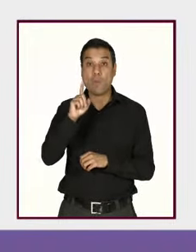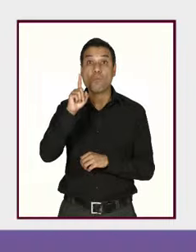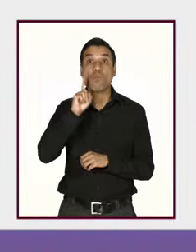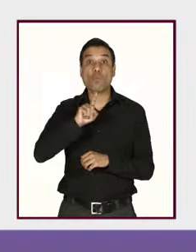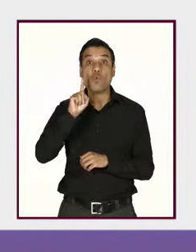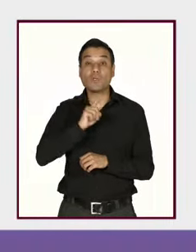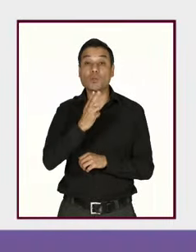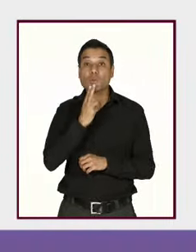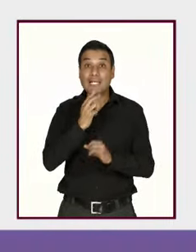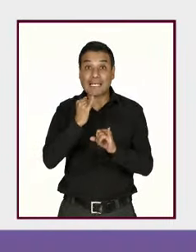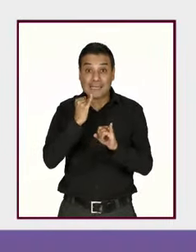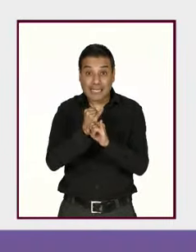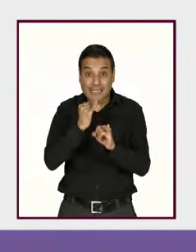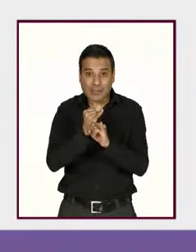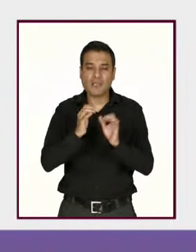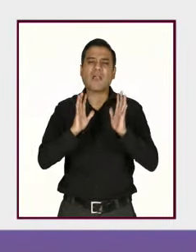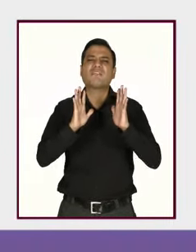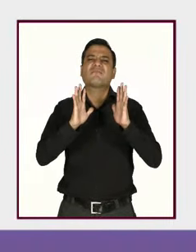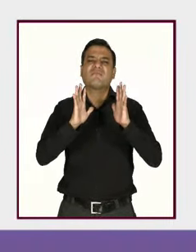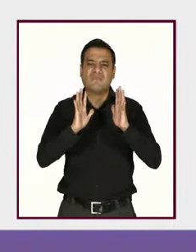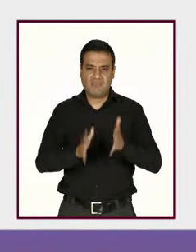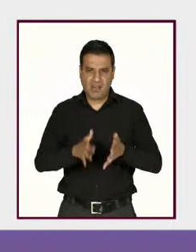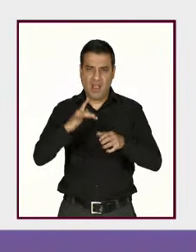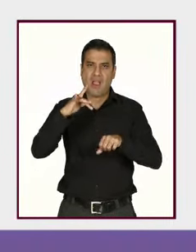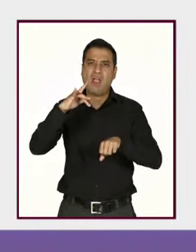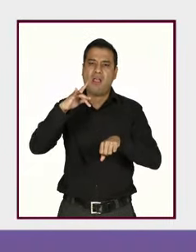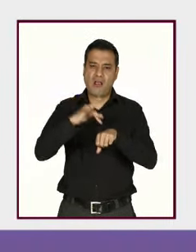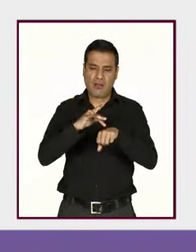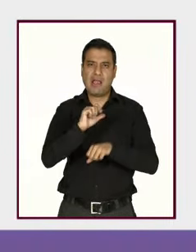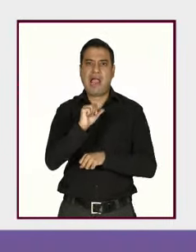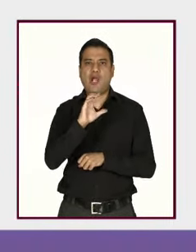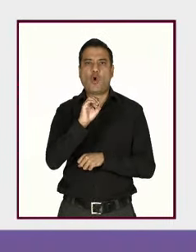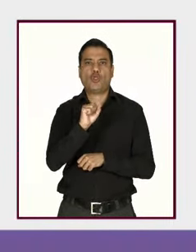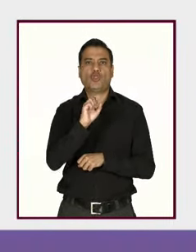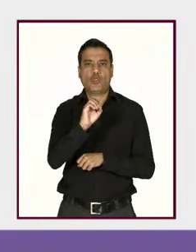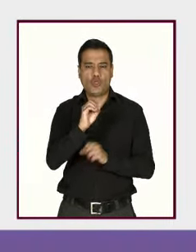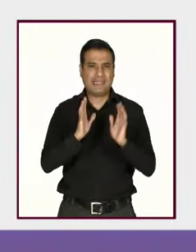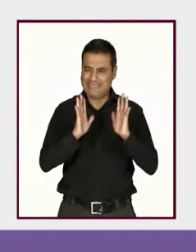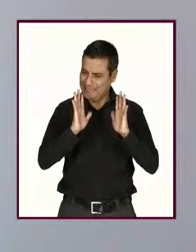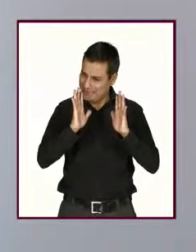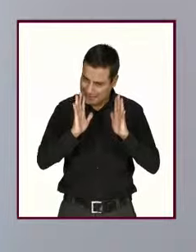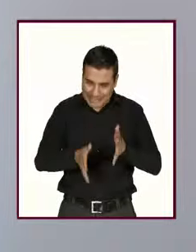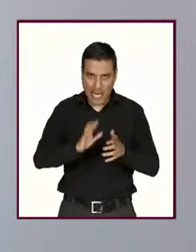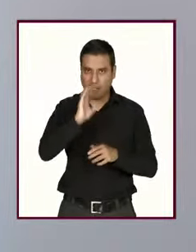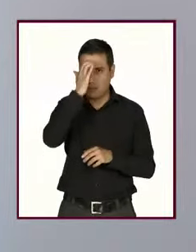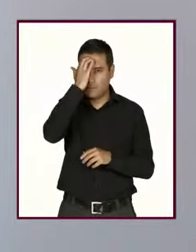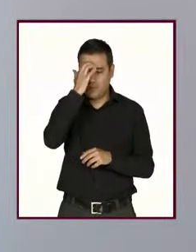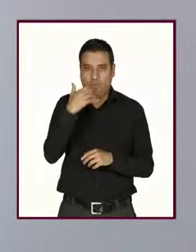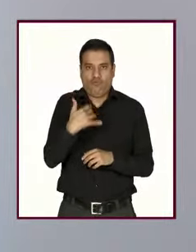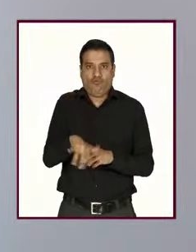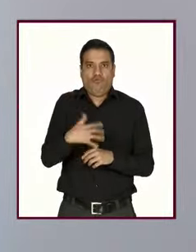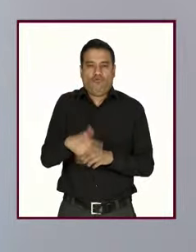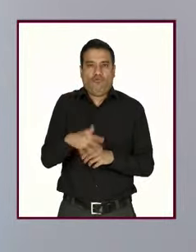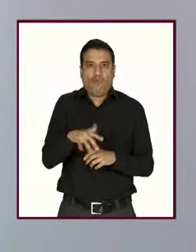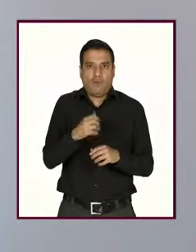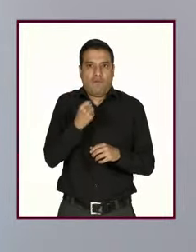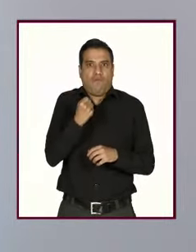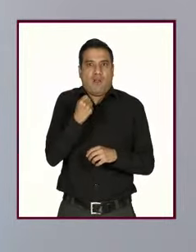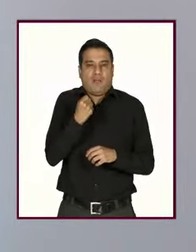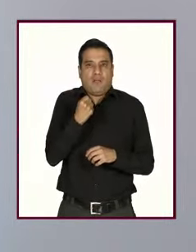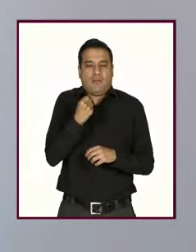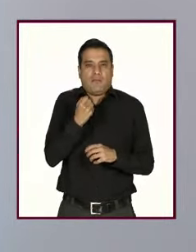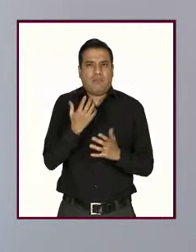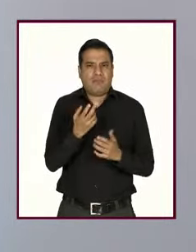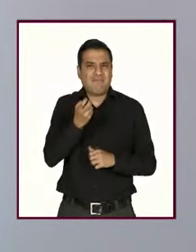Internet han sido víctimas de ciberacoso. Entonces tenemos un escenario dramático y ese escenario